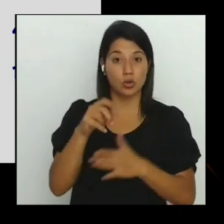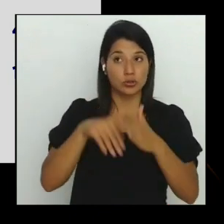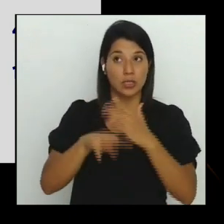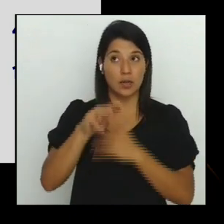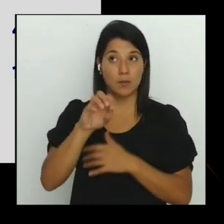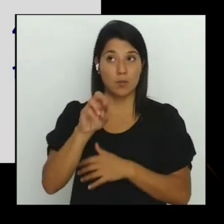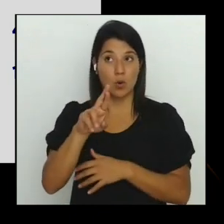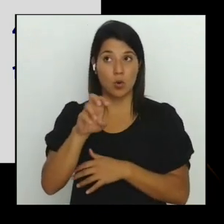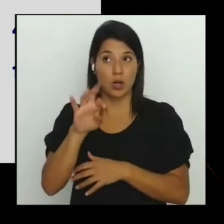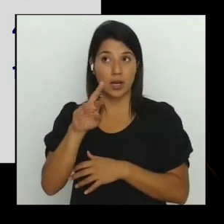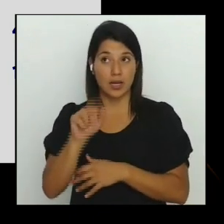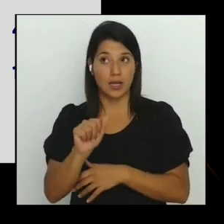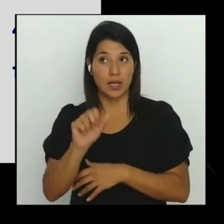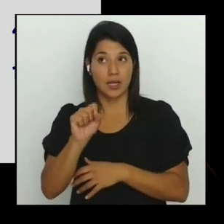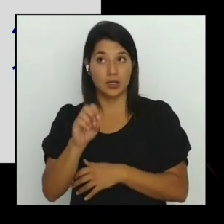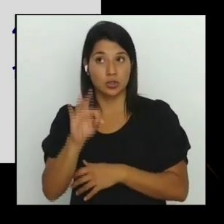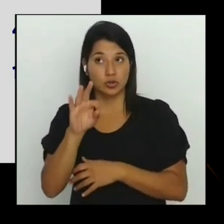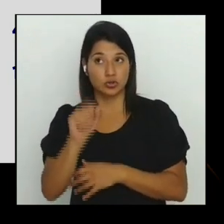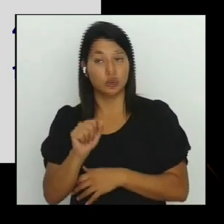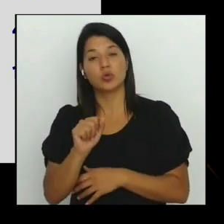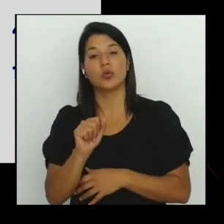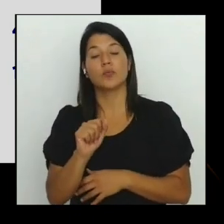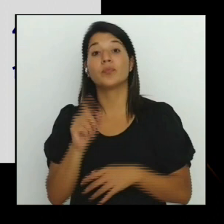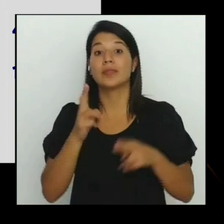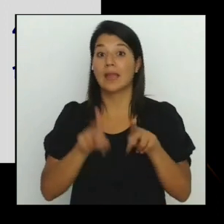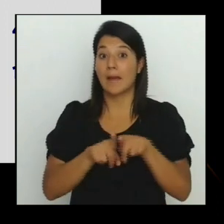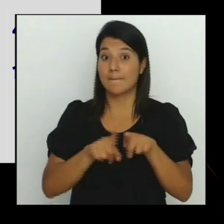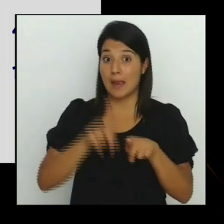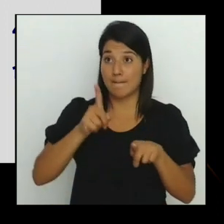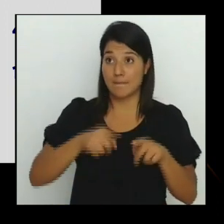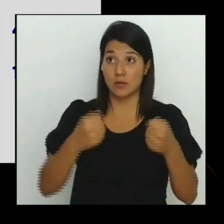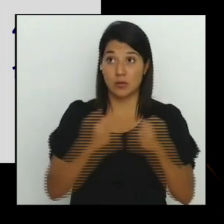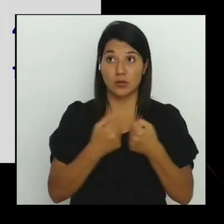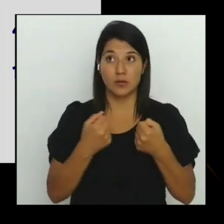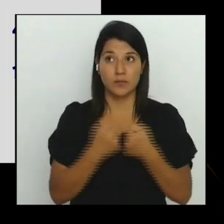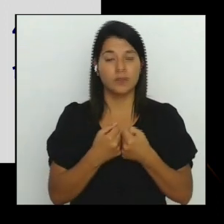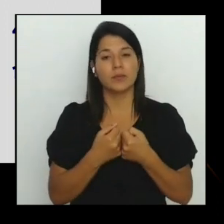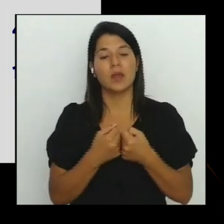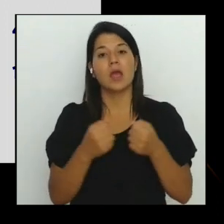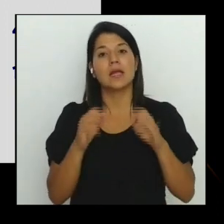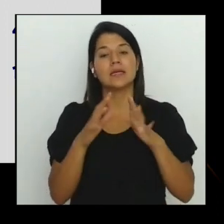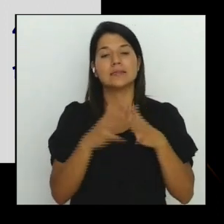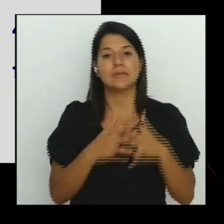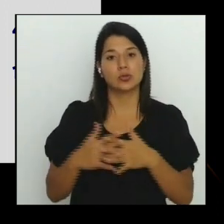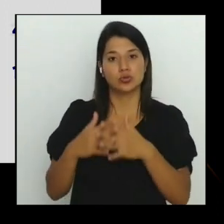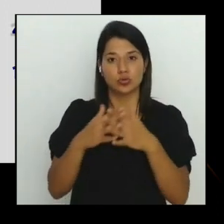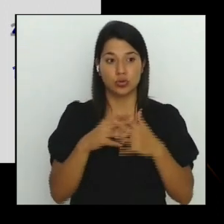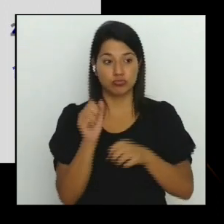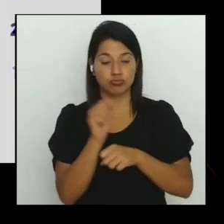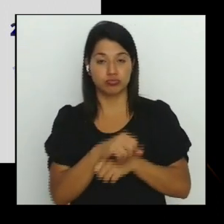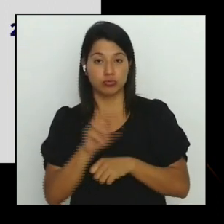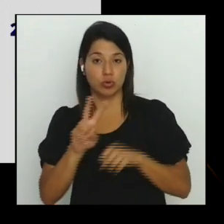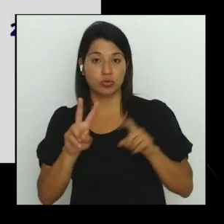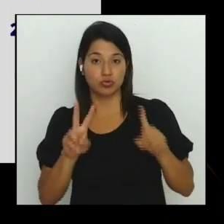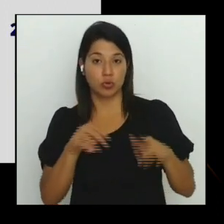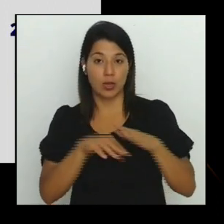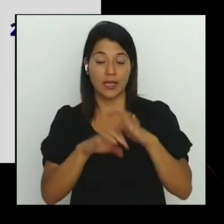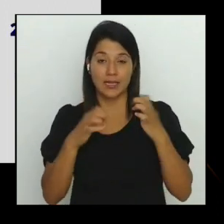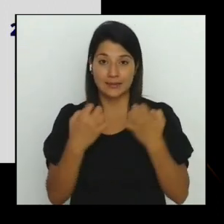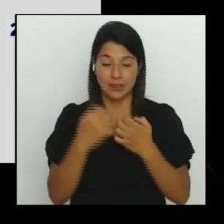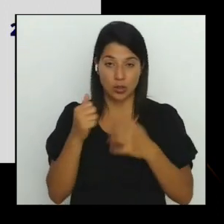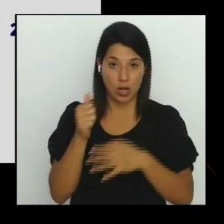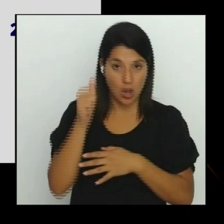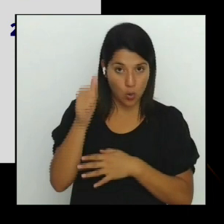Victoria 4x1 también en ese mismo torneo ante el Seattle Saunders de Estados Unidos derrota 2x1 en el Estadio Manudo los restantes